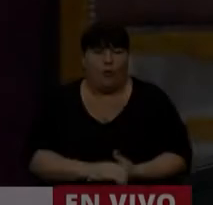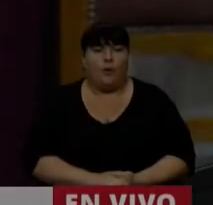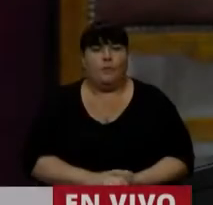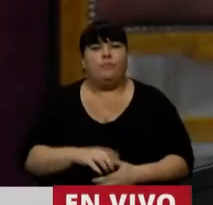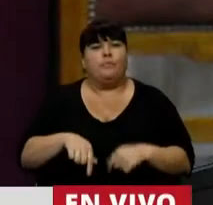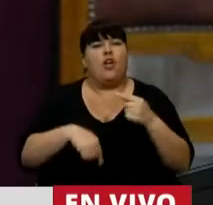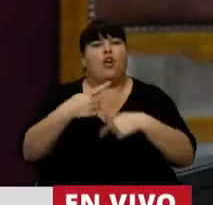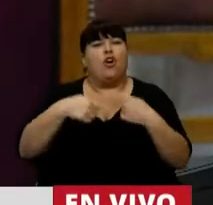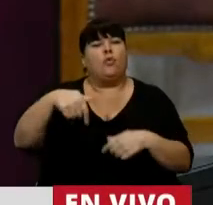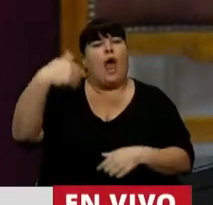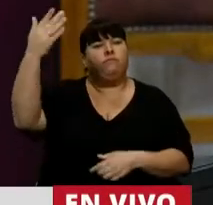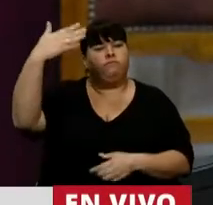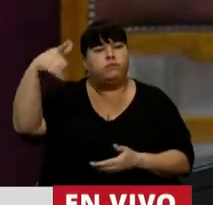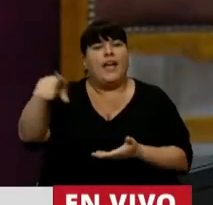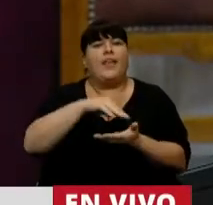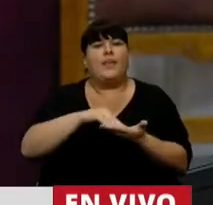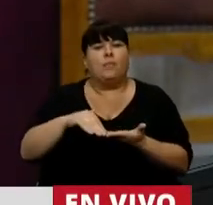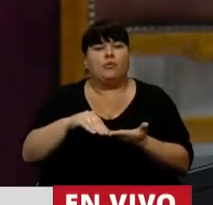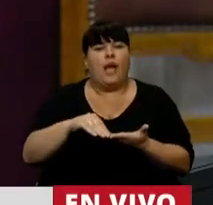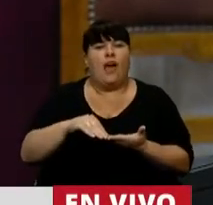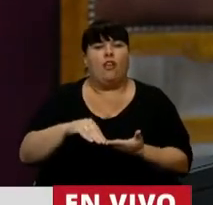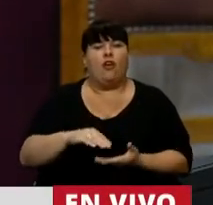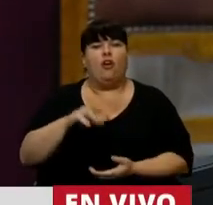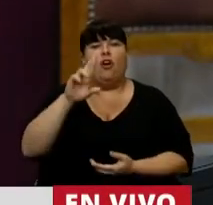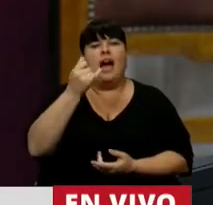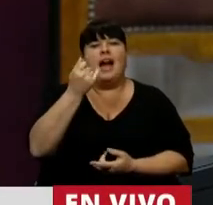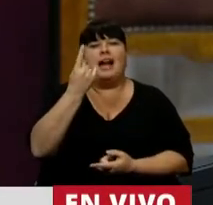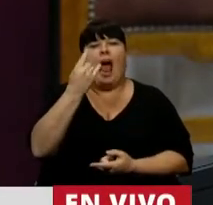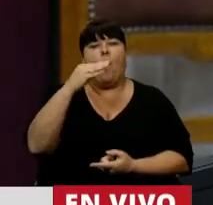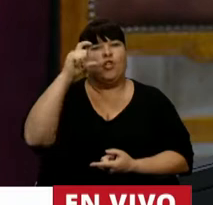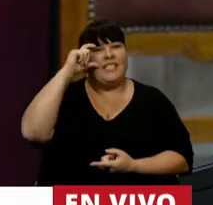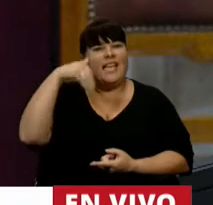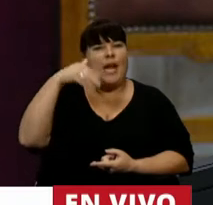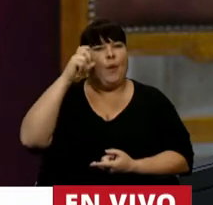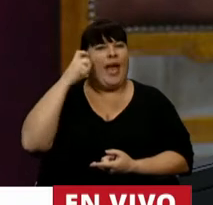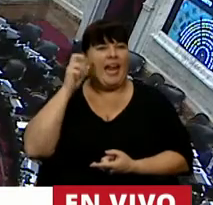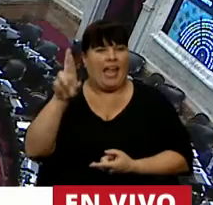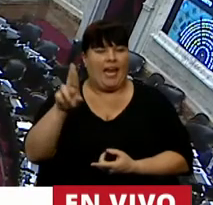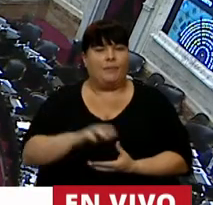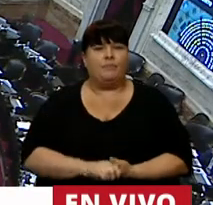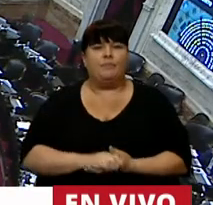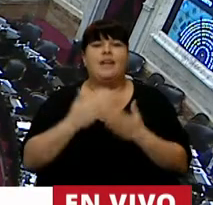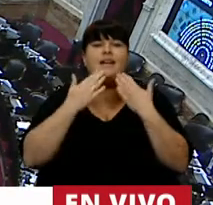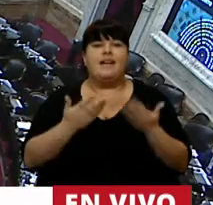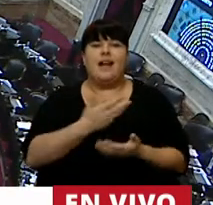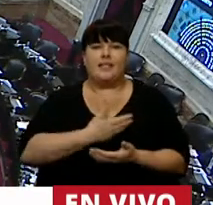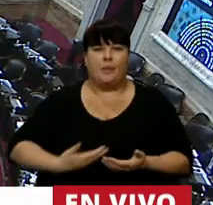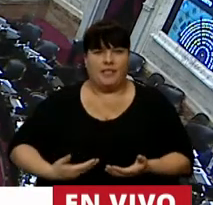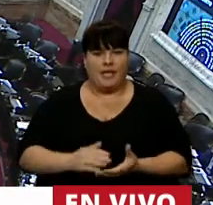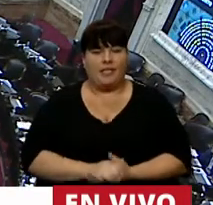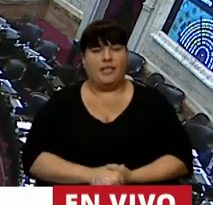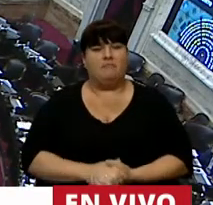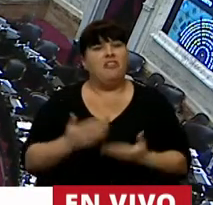Continúa en el uso de la palabra el diputado Ariel Rauschenberger. Gracias, señor Presidente.